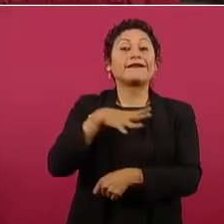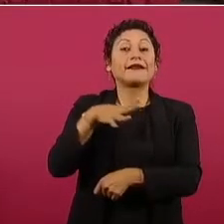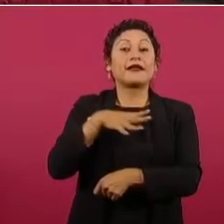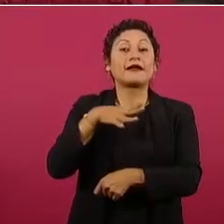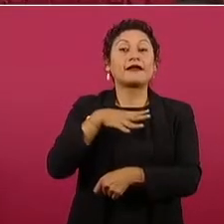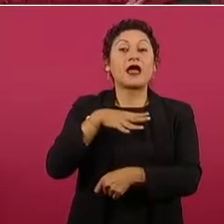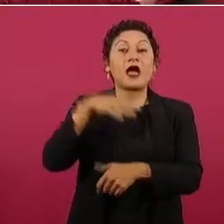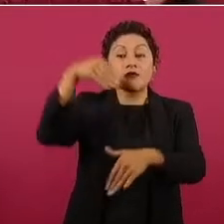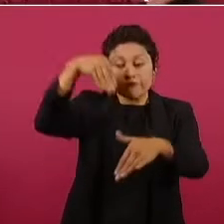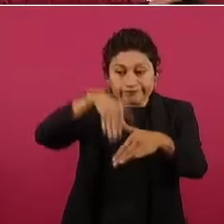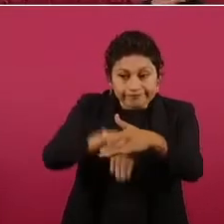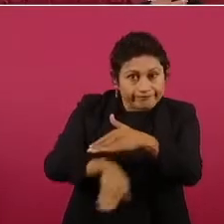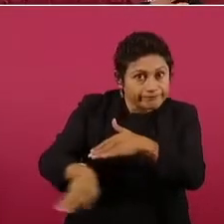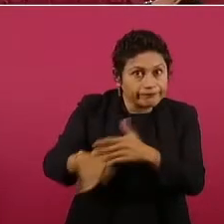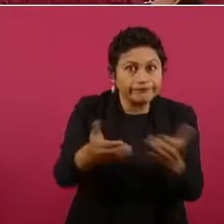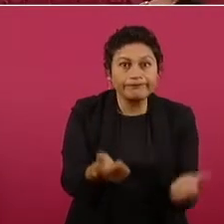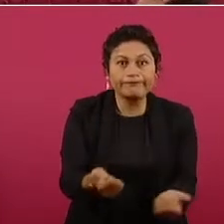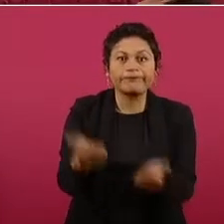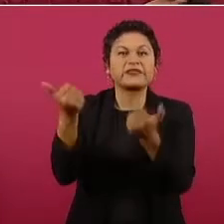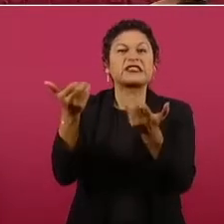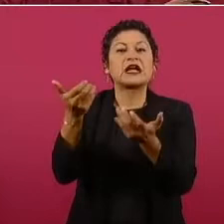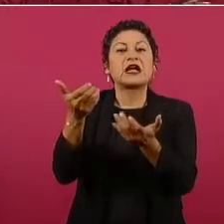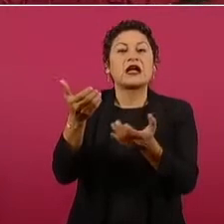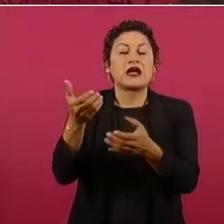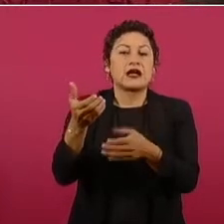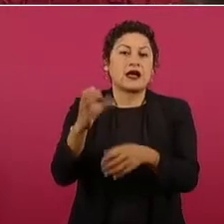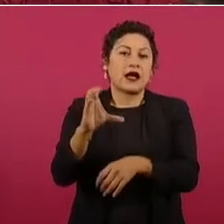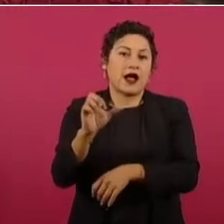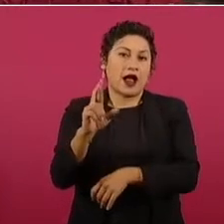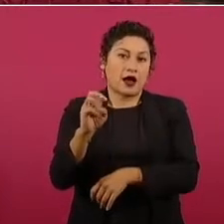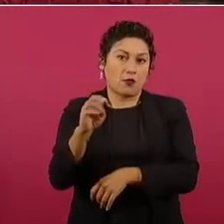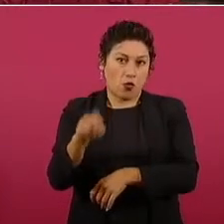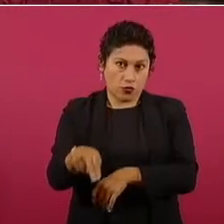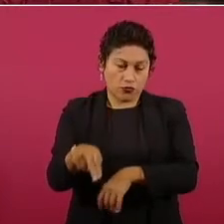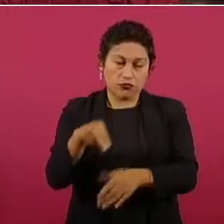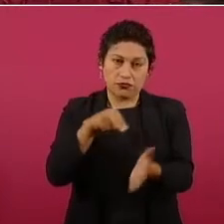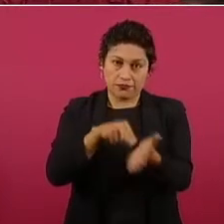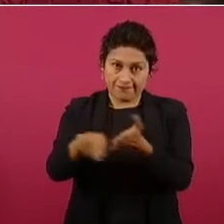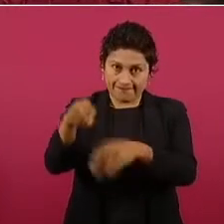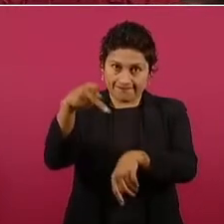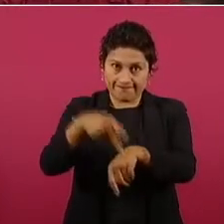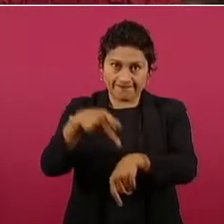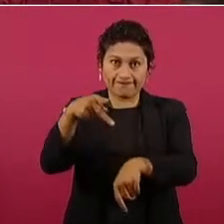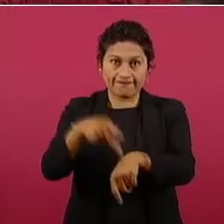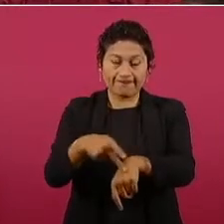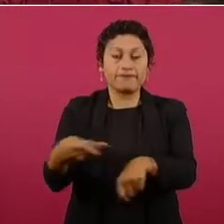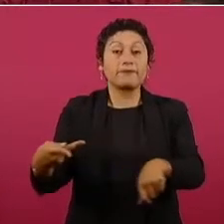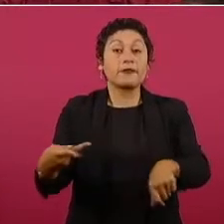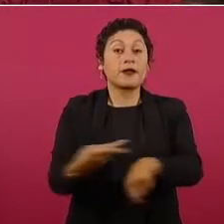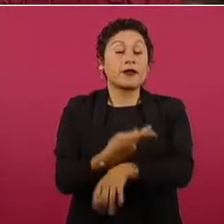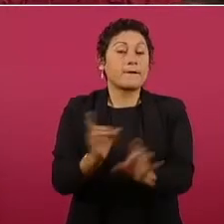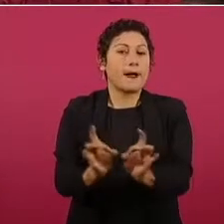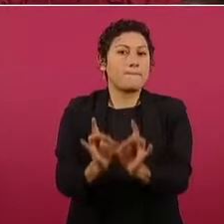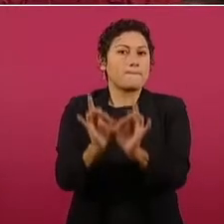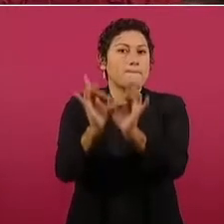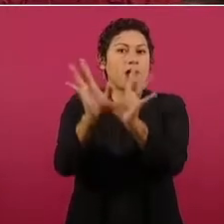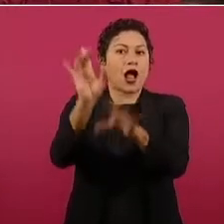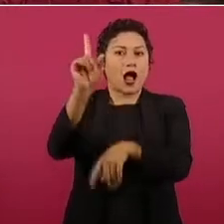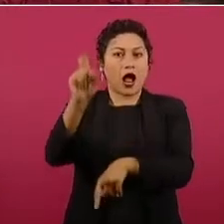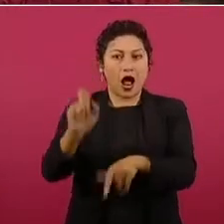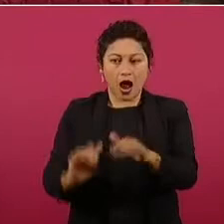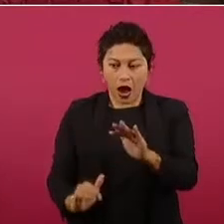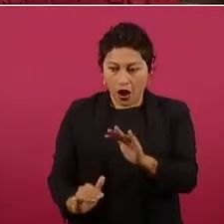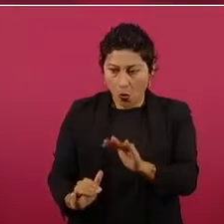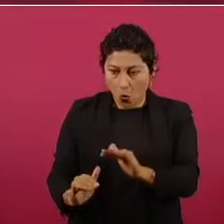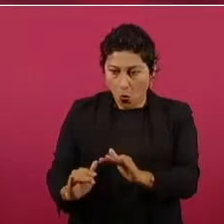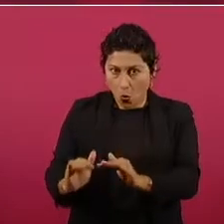Sobre la concesión de la mina accidentada en Coahuila, el presidente acusó que el permiso fue otorgado en el gobierno de Fox. Fue el exceso de